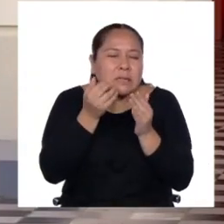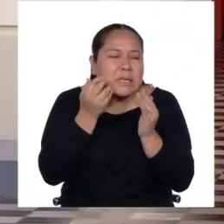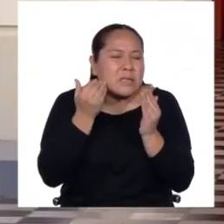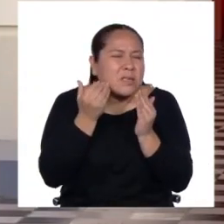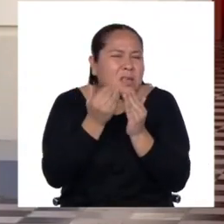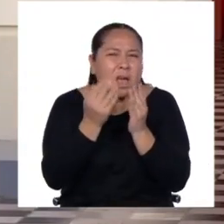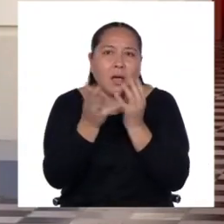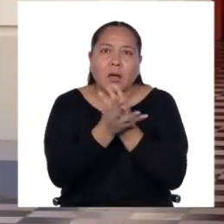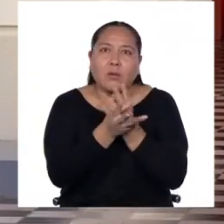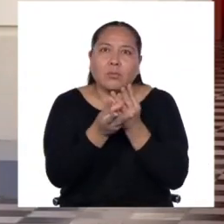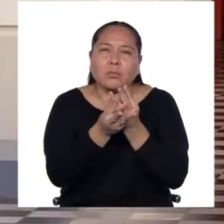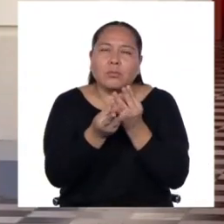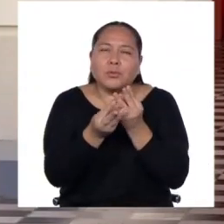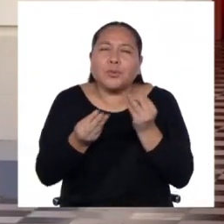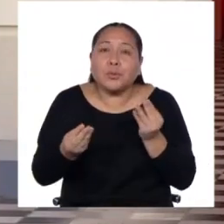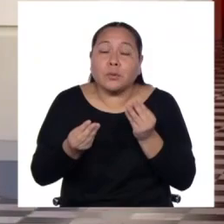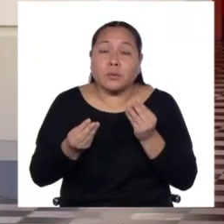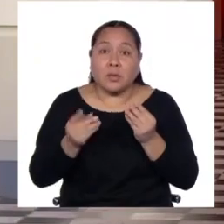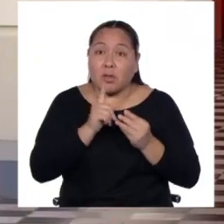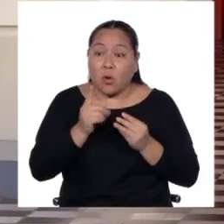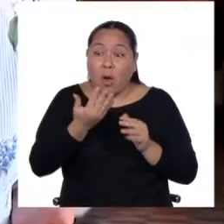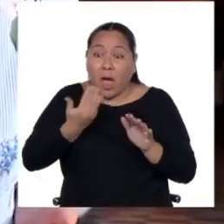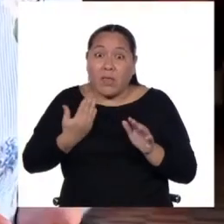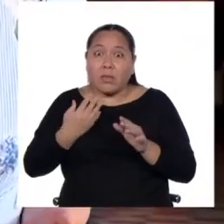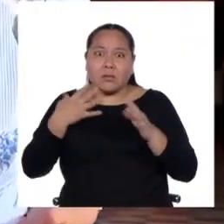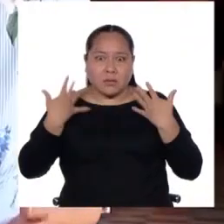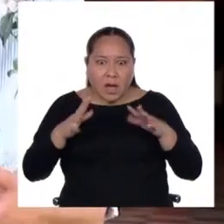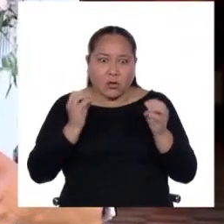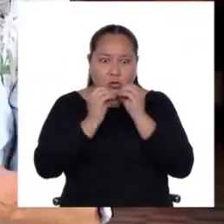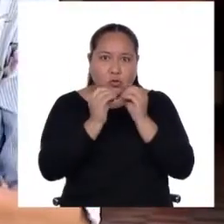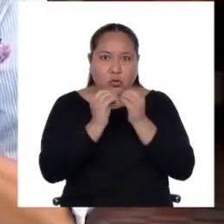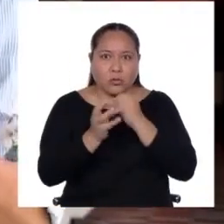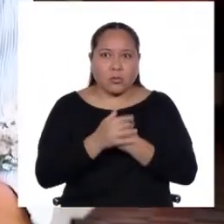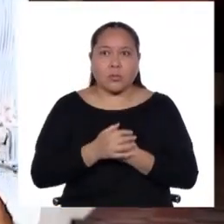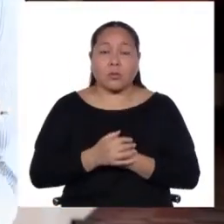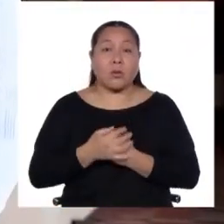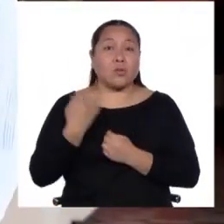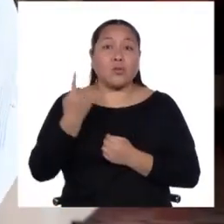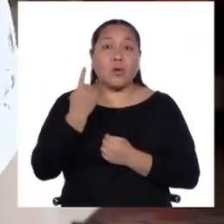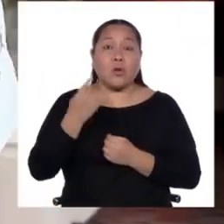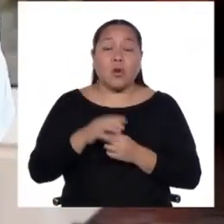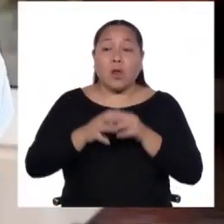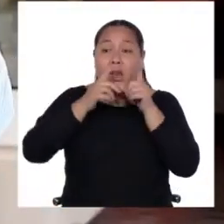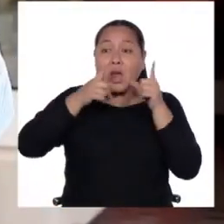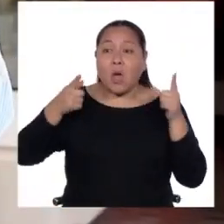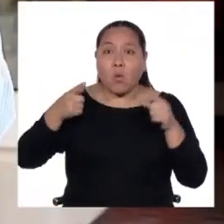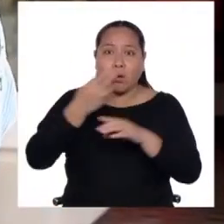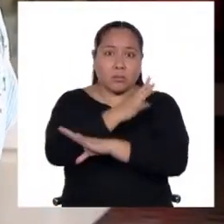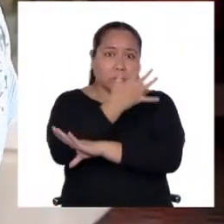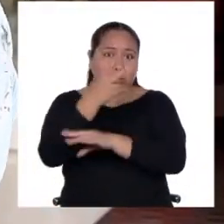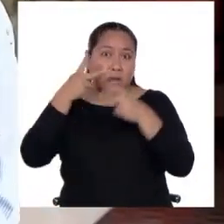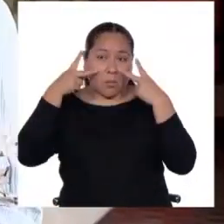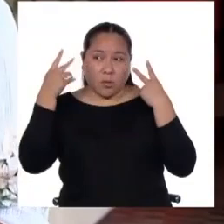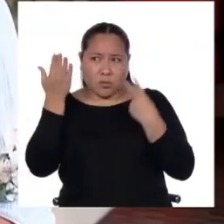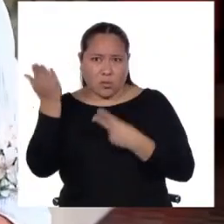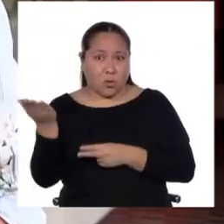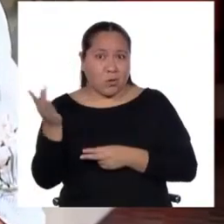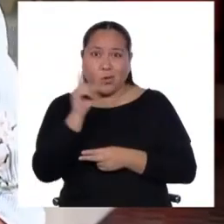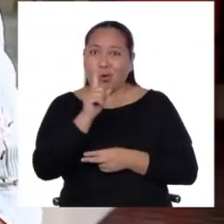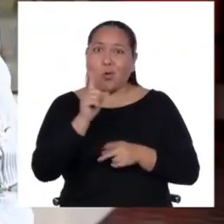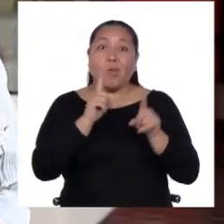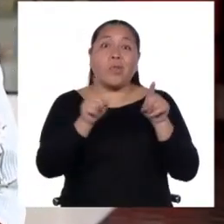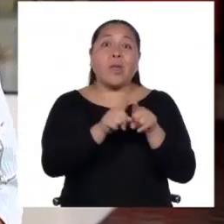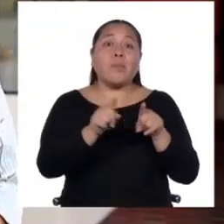si no hacemos algo de inmediato. Y no me refiero solamente a lenguas de la región amazónica, sino también a las de